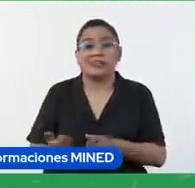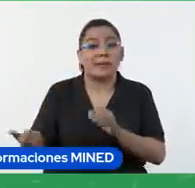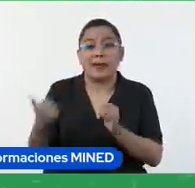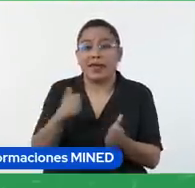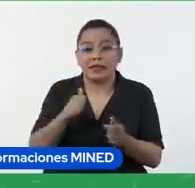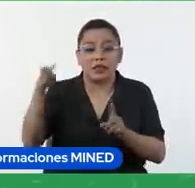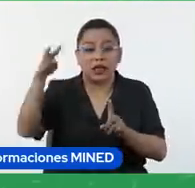ustedes utilizan.